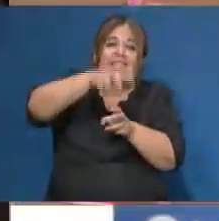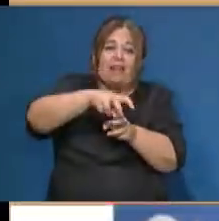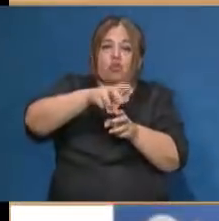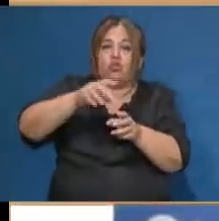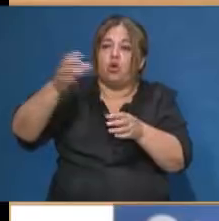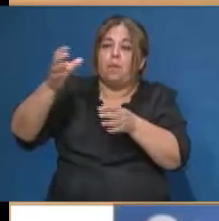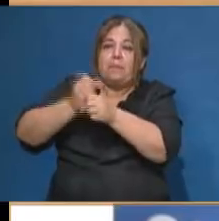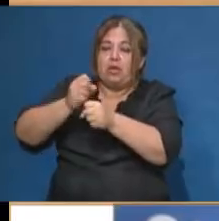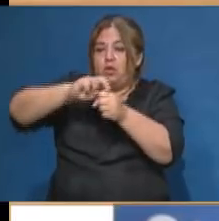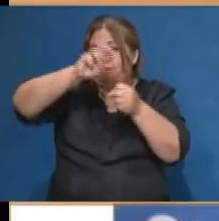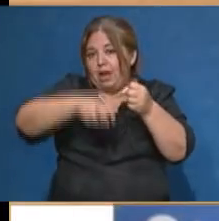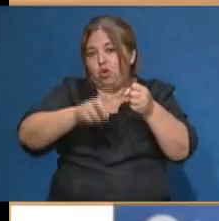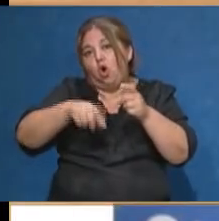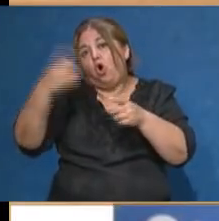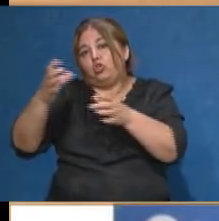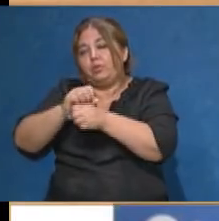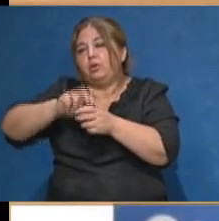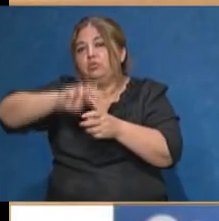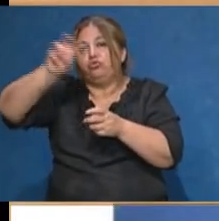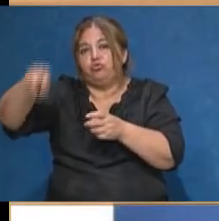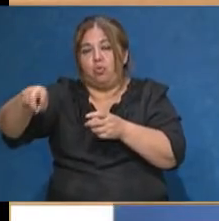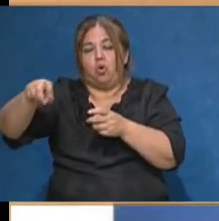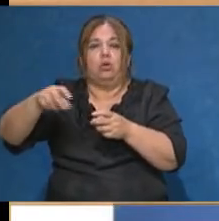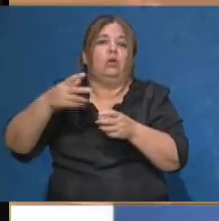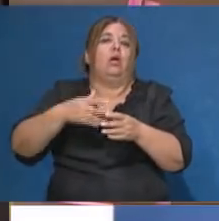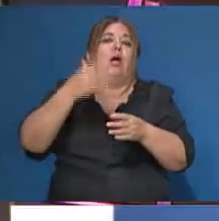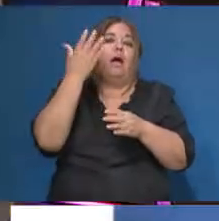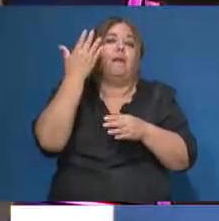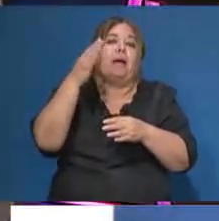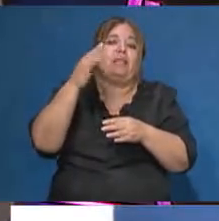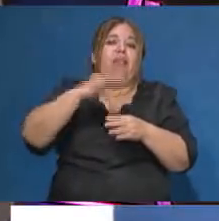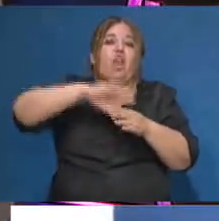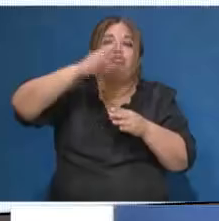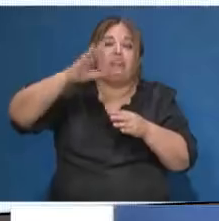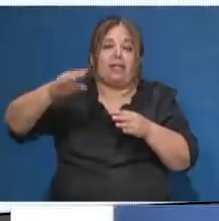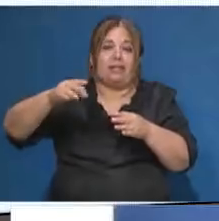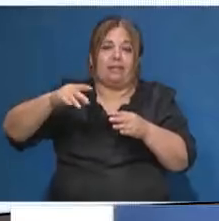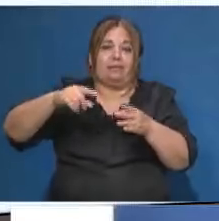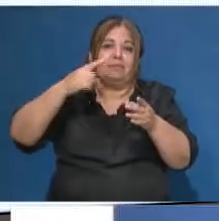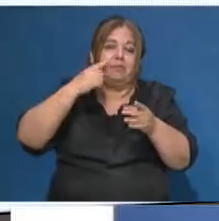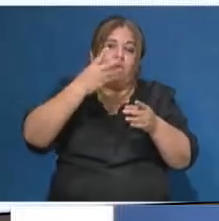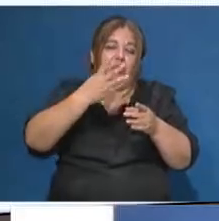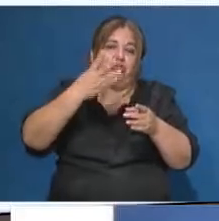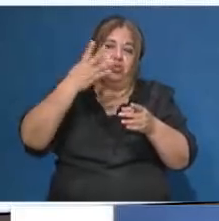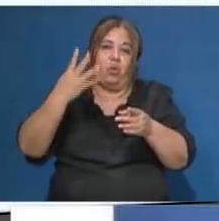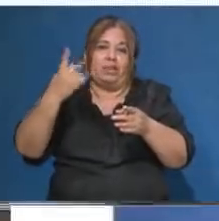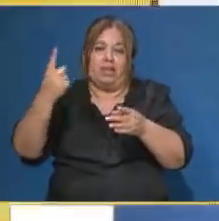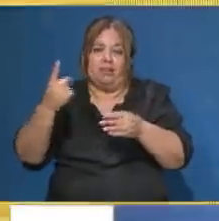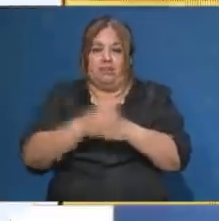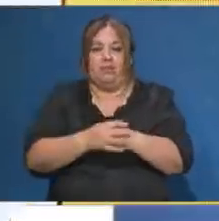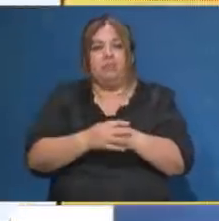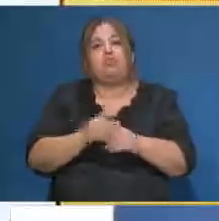hacer en Avenida Bandera de los Andes. Bandera de los Andes al 4.299. Y ahora te voy a dar un tip, algo para que tengas